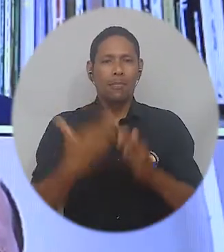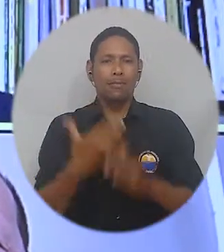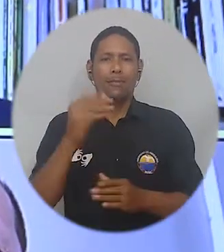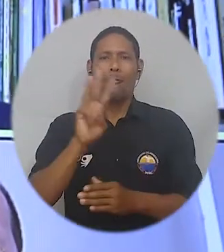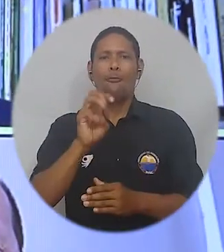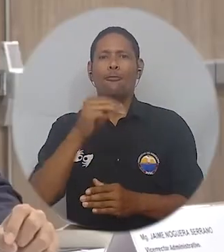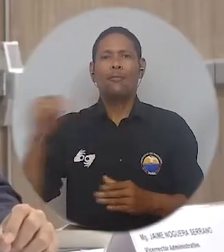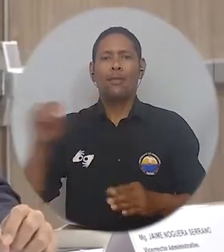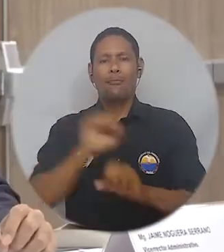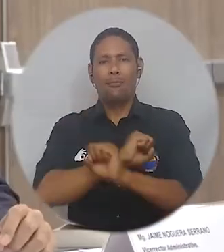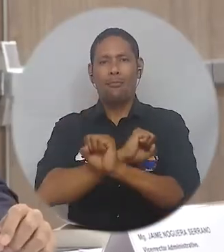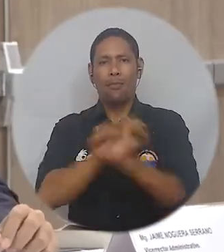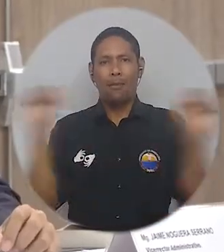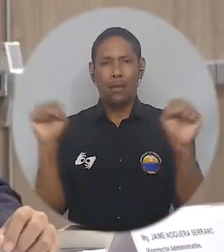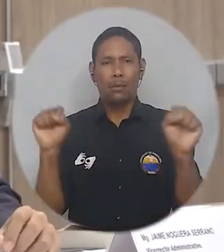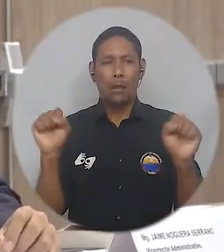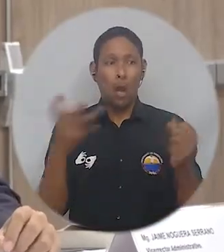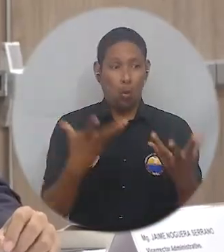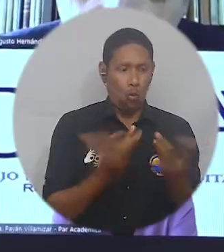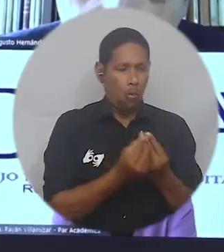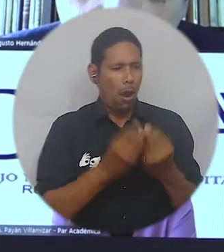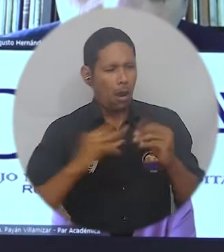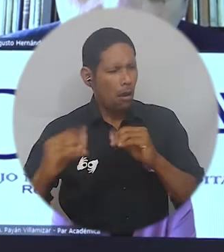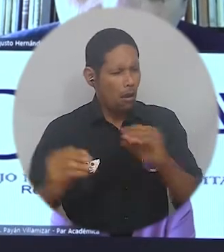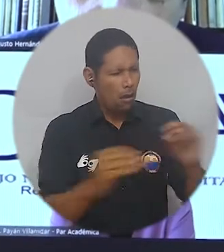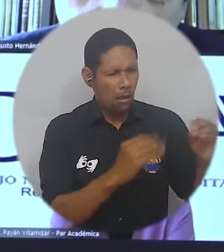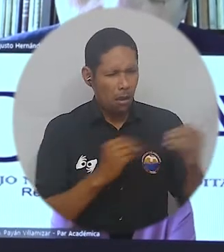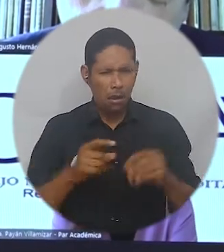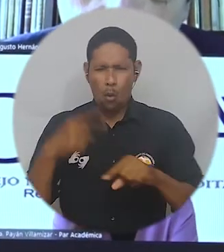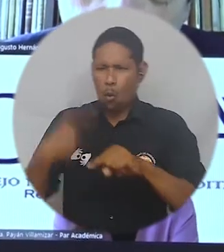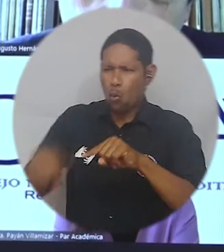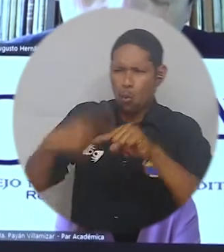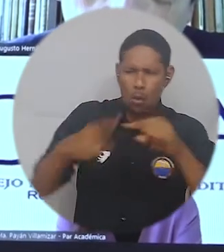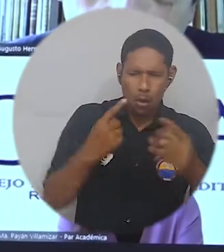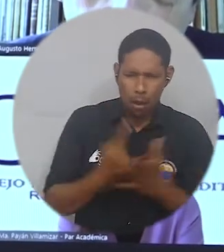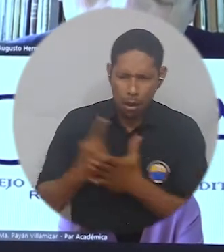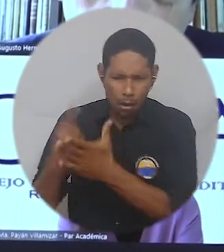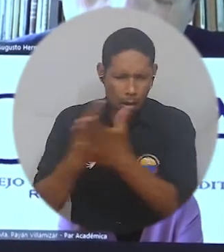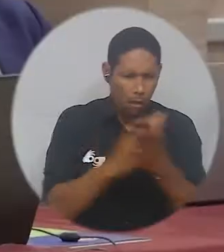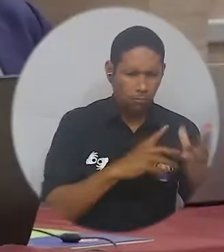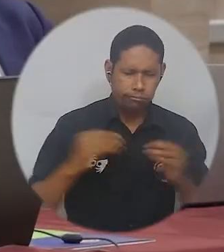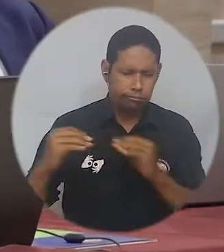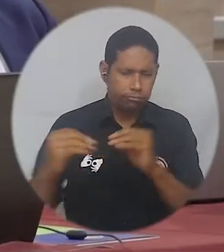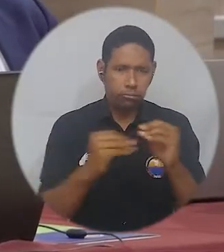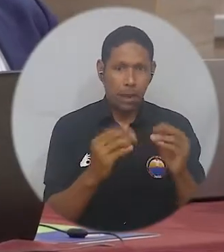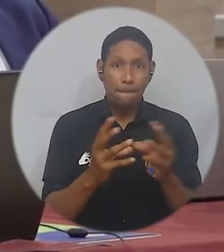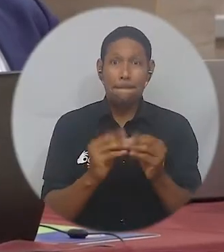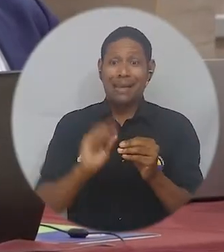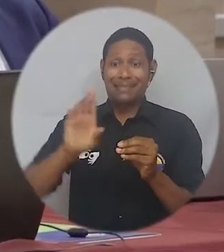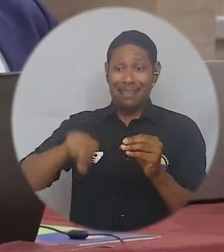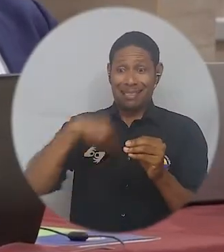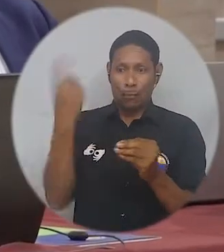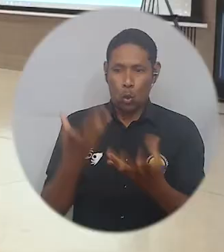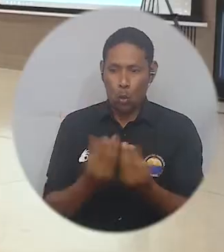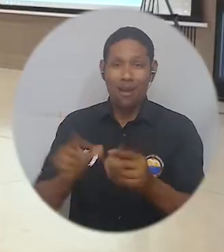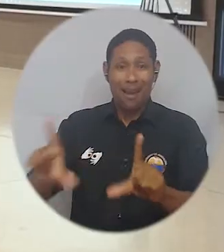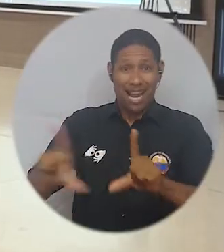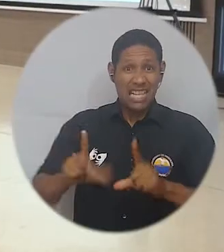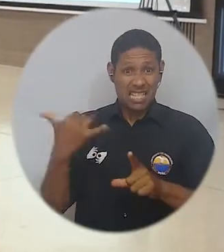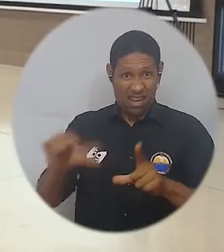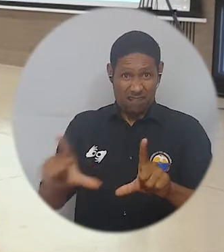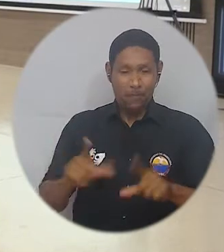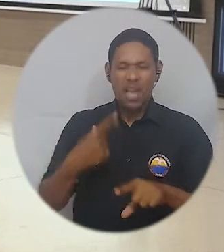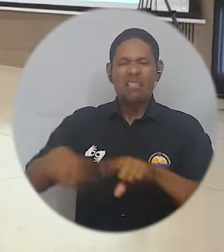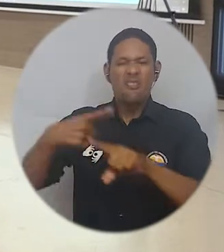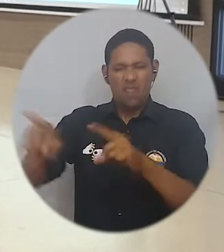las ocho y media de la mañana, con un diálogo entre empleadores de egresados y otros actores del sector productivo, seguido de un encuentro con graduados